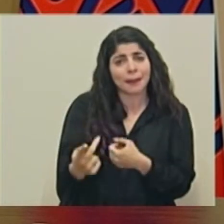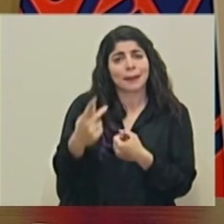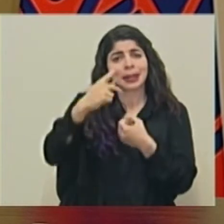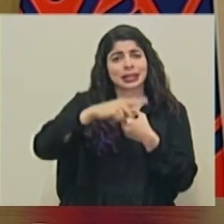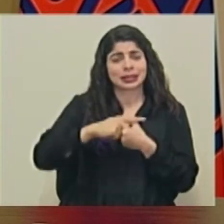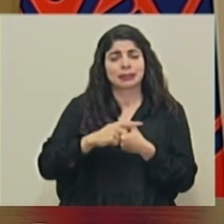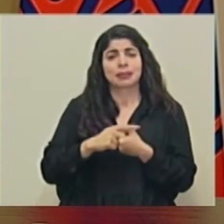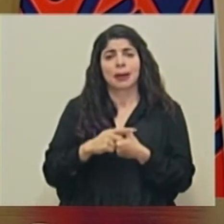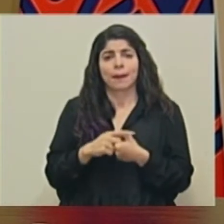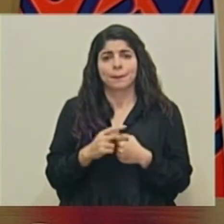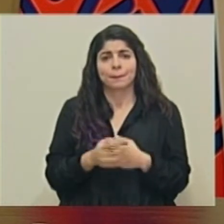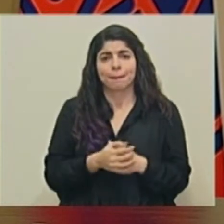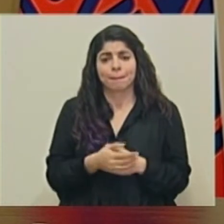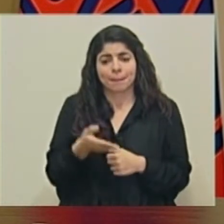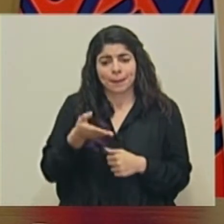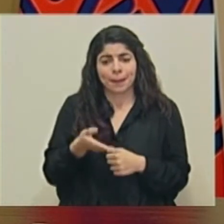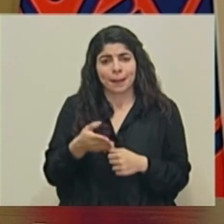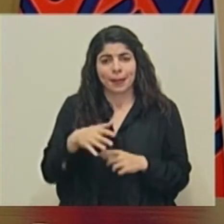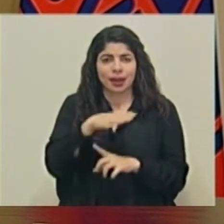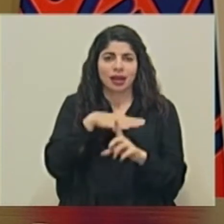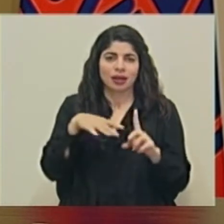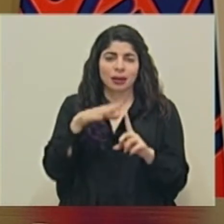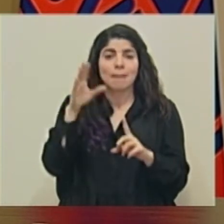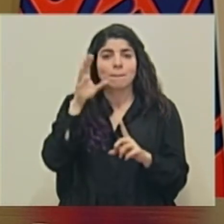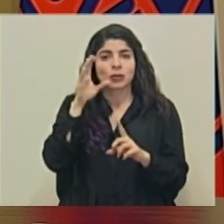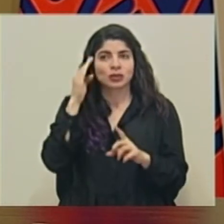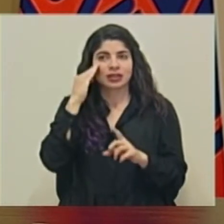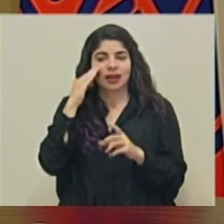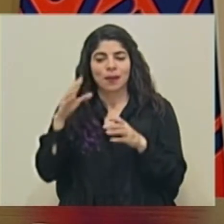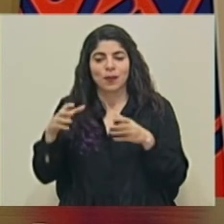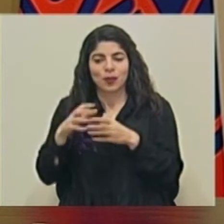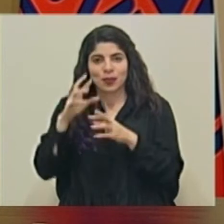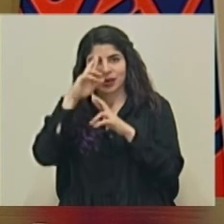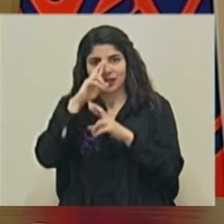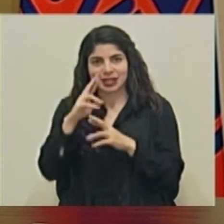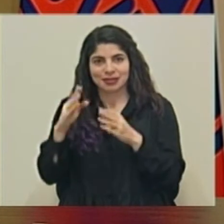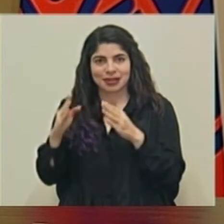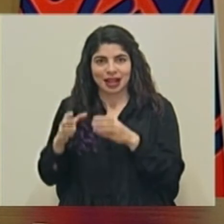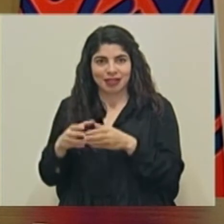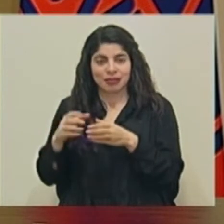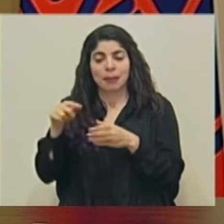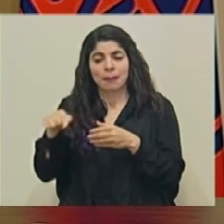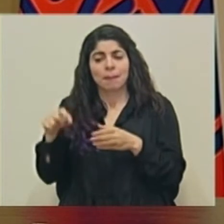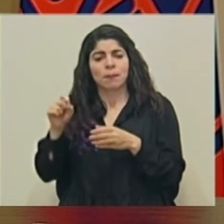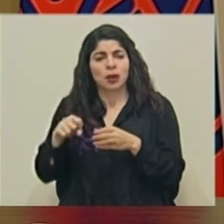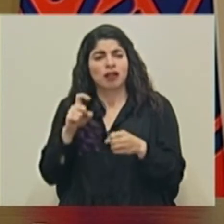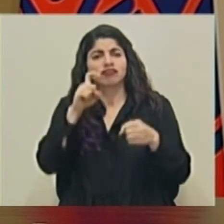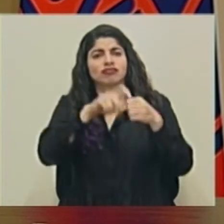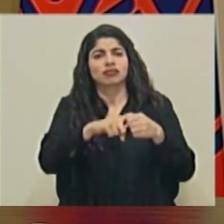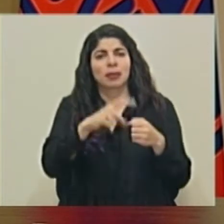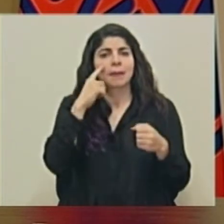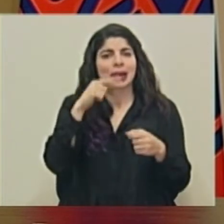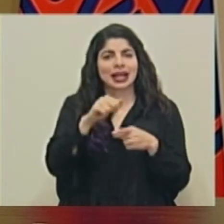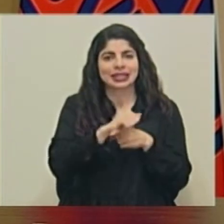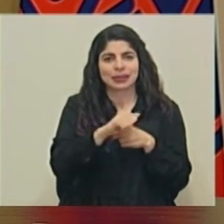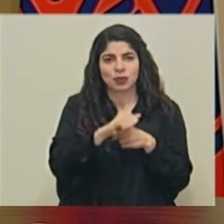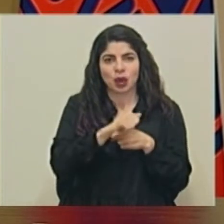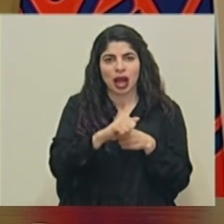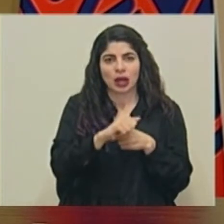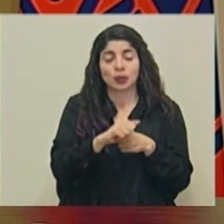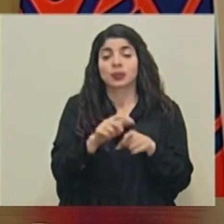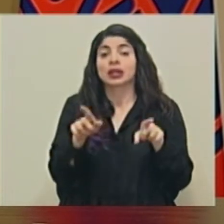en el contexto de la burbuja social a inscribirse en este simulacro. Y también ponemos a